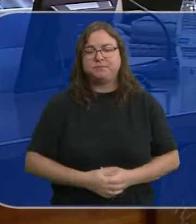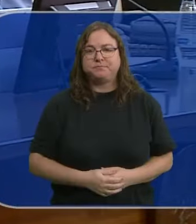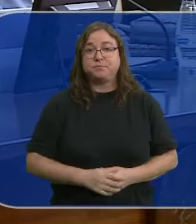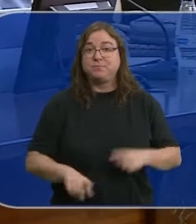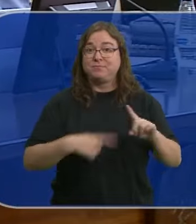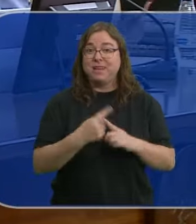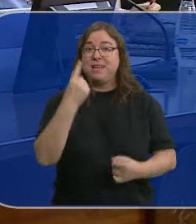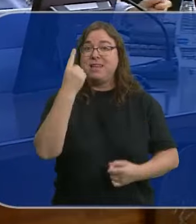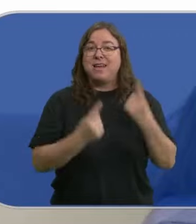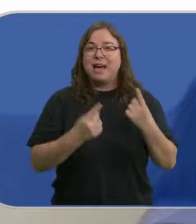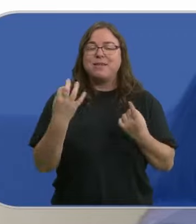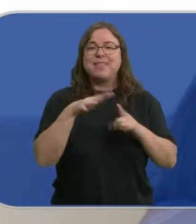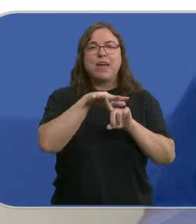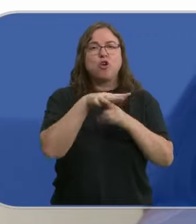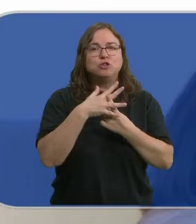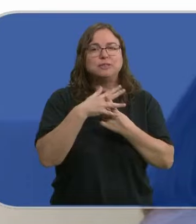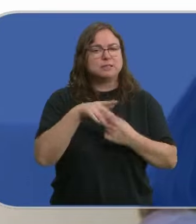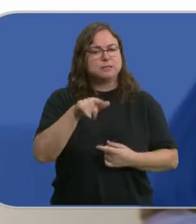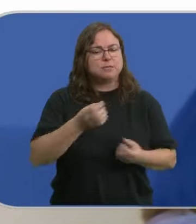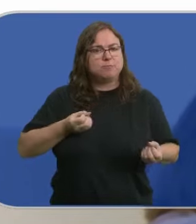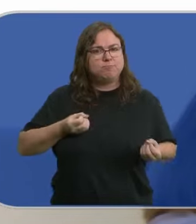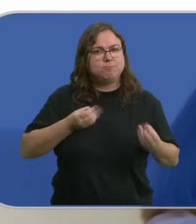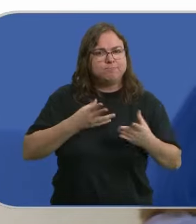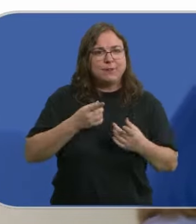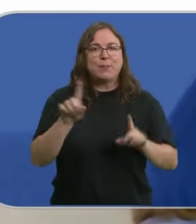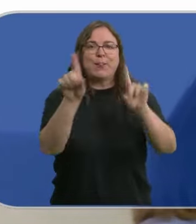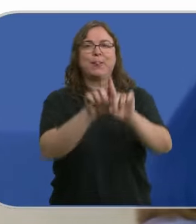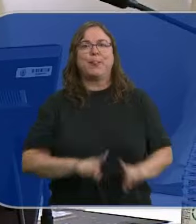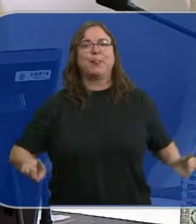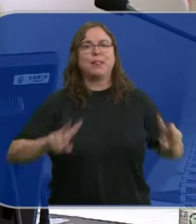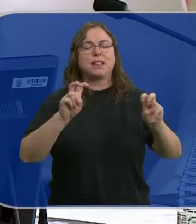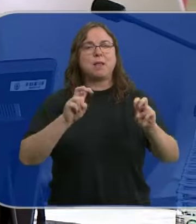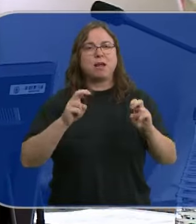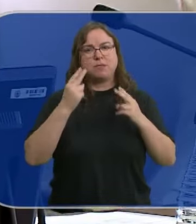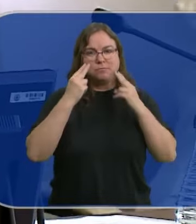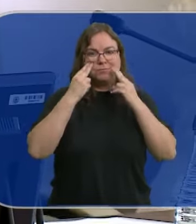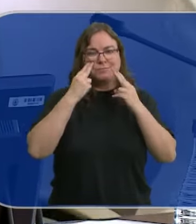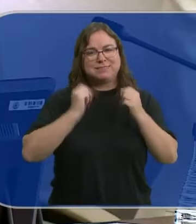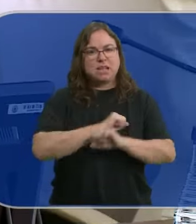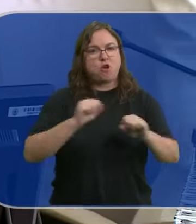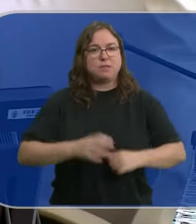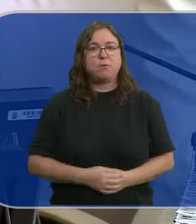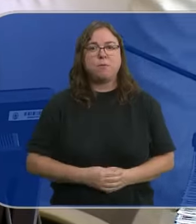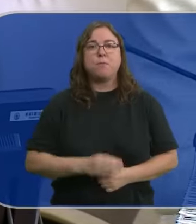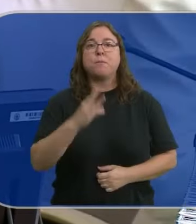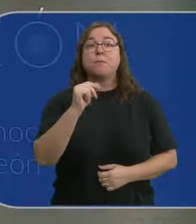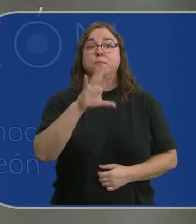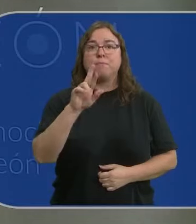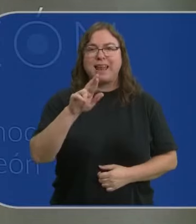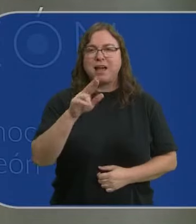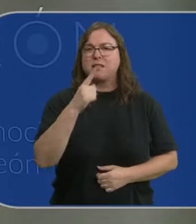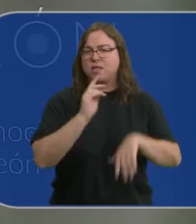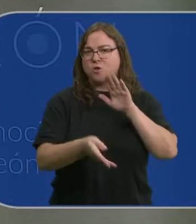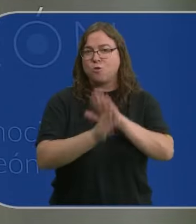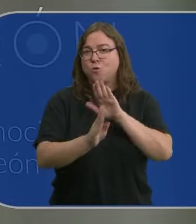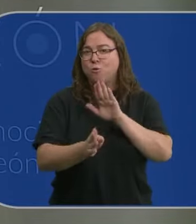aseguran que a veces se trata de contextualizar los hechos y ello difumina, maquilla el acto terrorista en sí. Pilar Cernuda, manteniendo el optimismo, cree